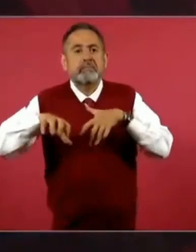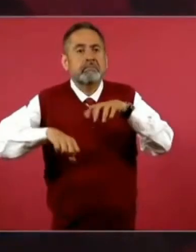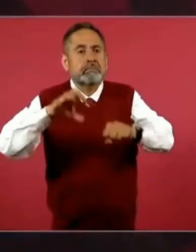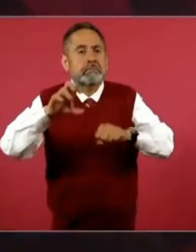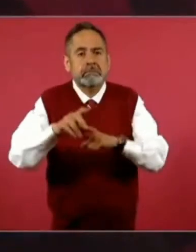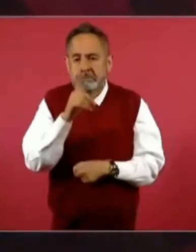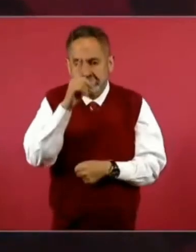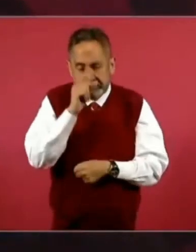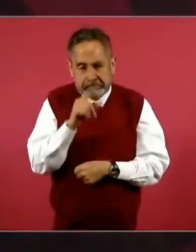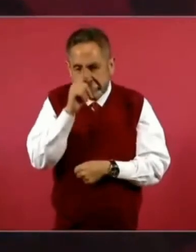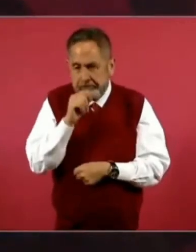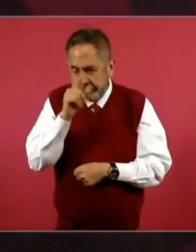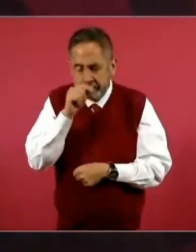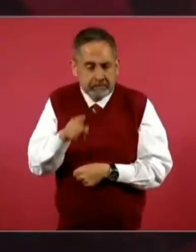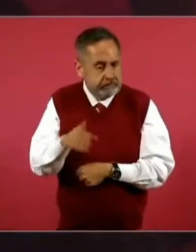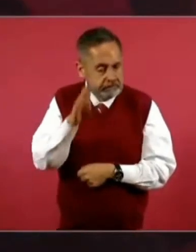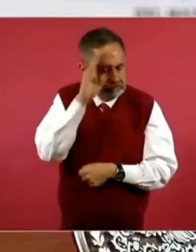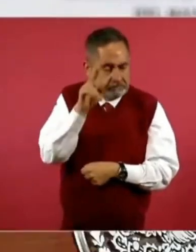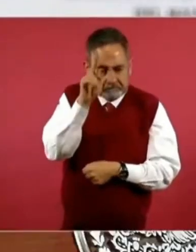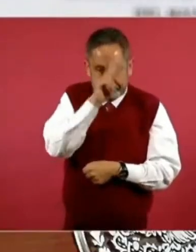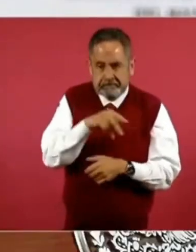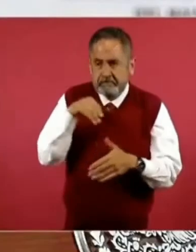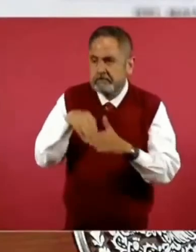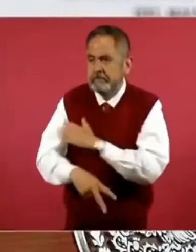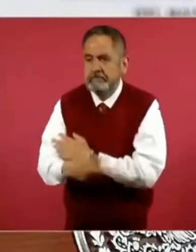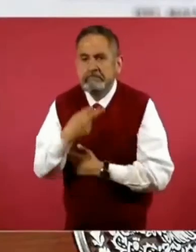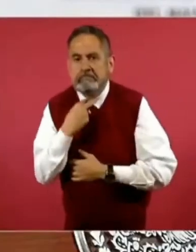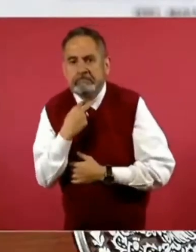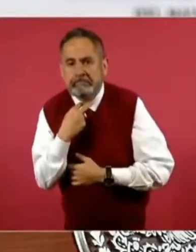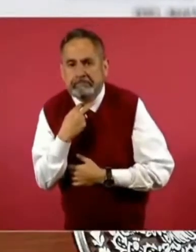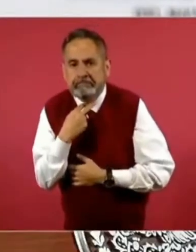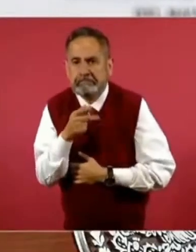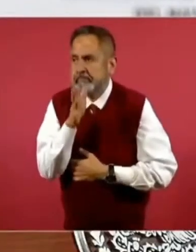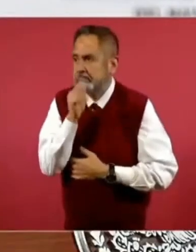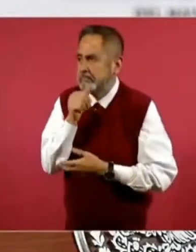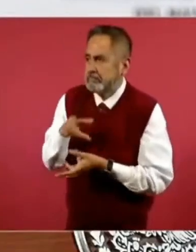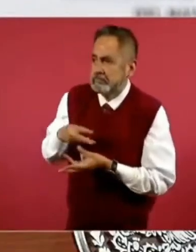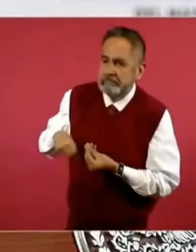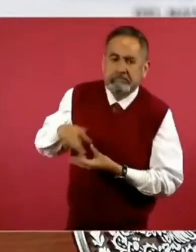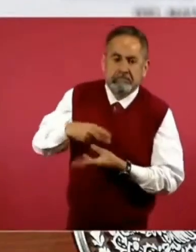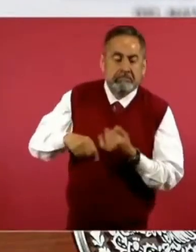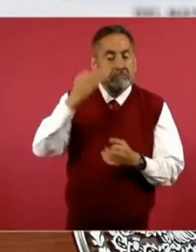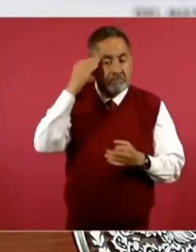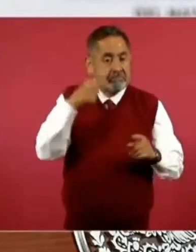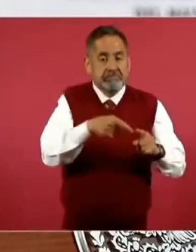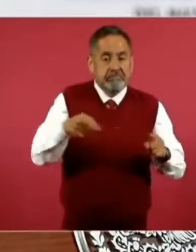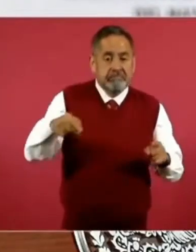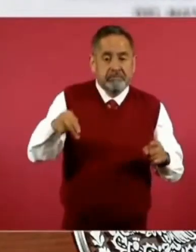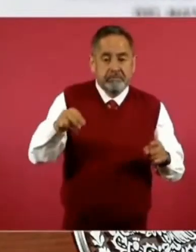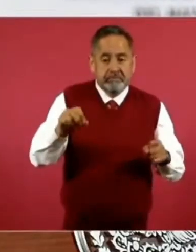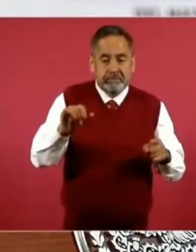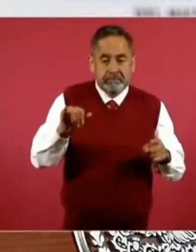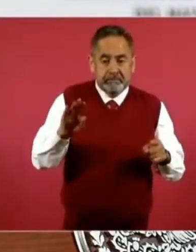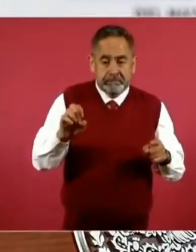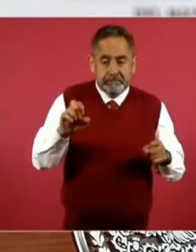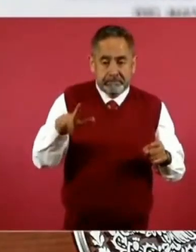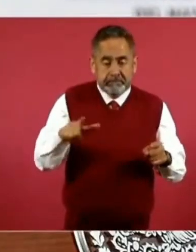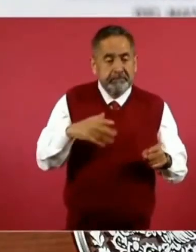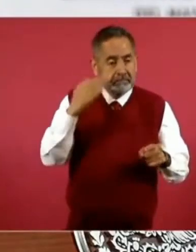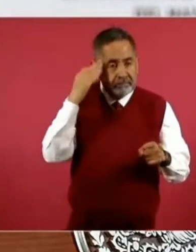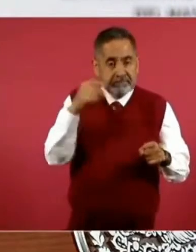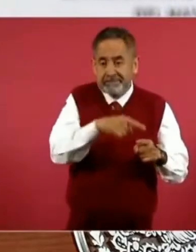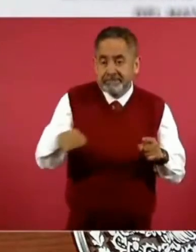poder adquisitivo. Fue una barbaridad. En el periodo neoliberal el salario perdió el